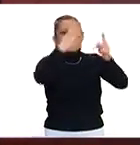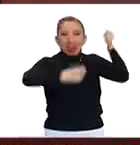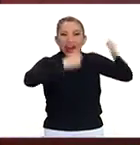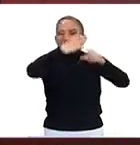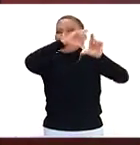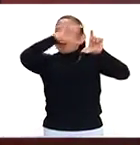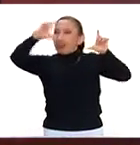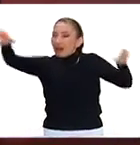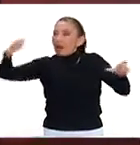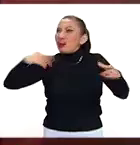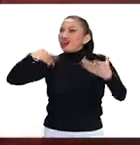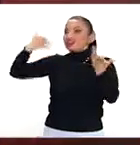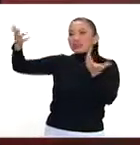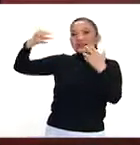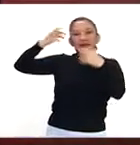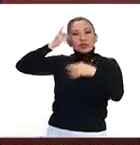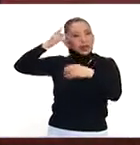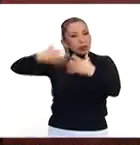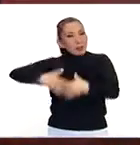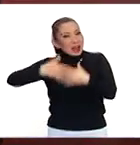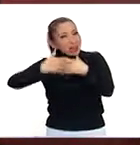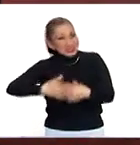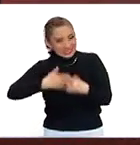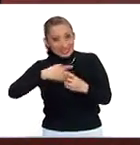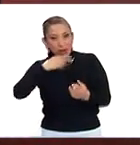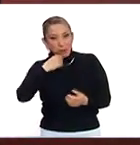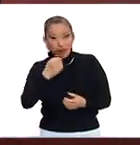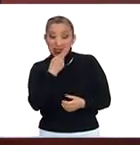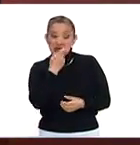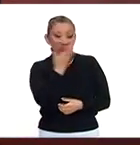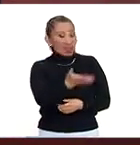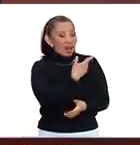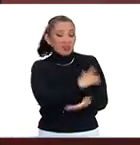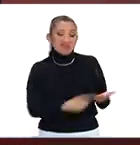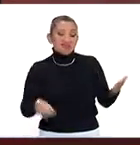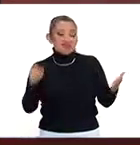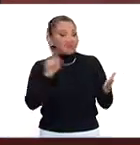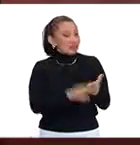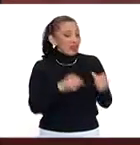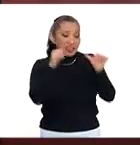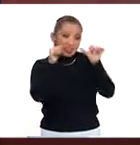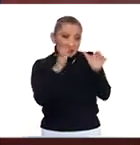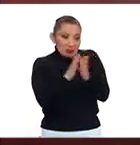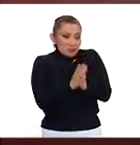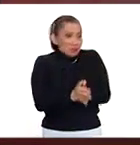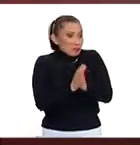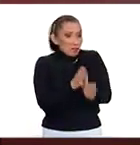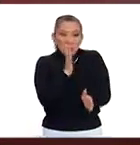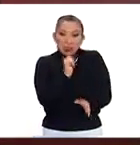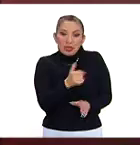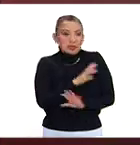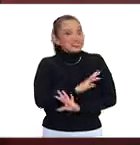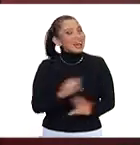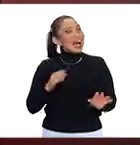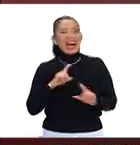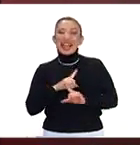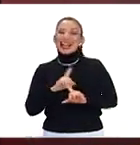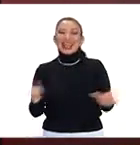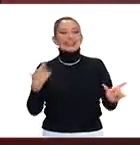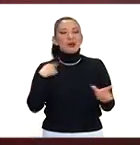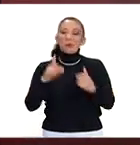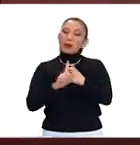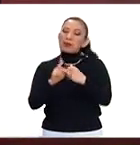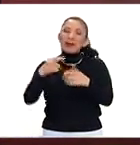Lenin Amaro, que es uno de los empresarios de aquí de la Riviera Maya, pide esa atención, porque no podemos decir ya un hecho